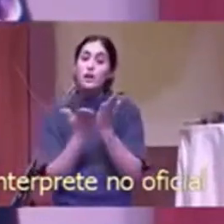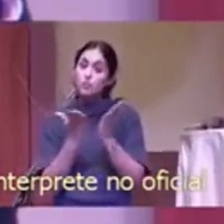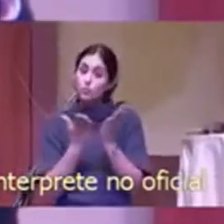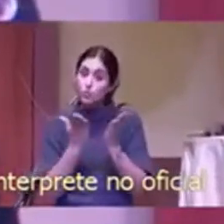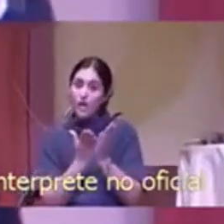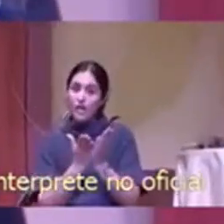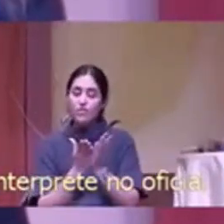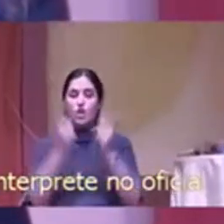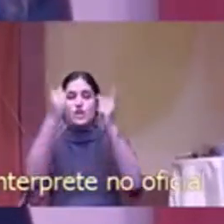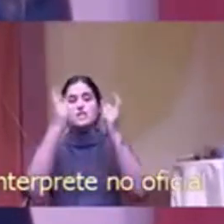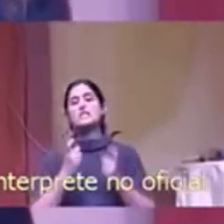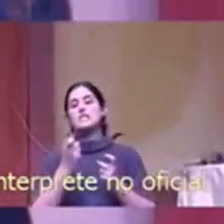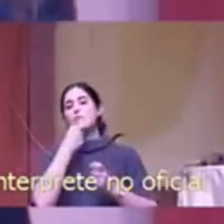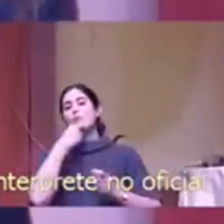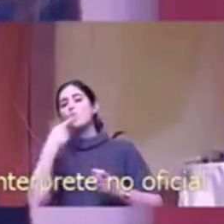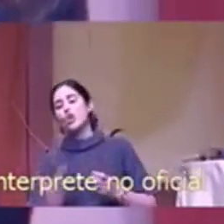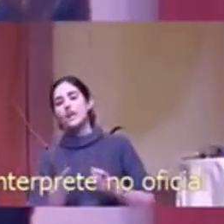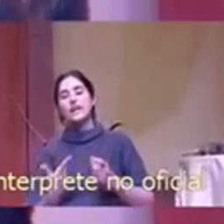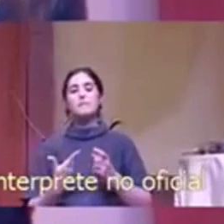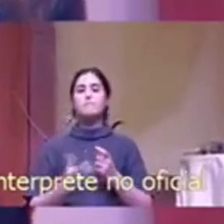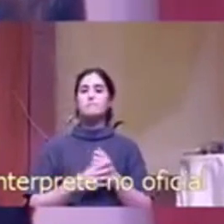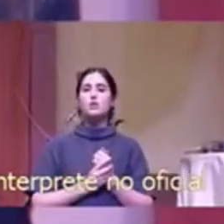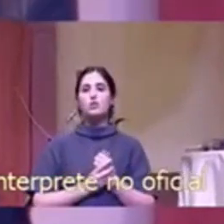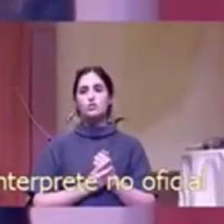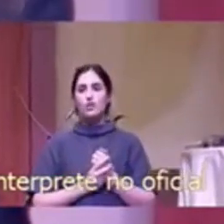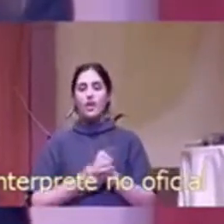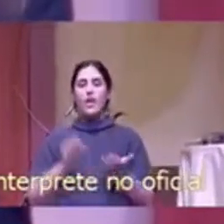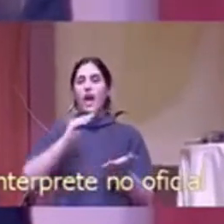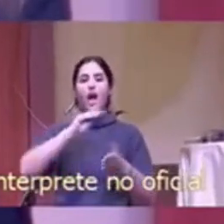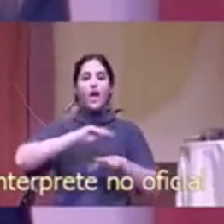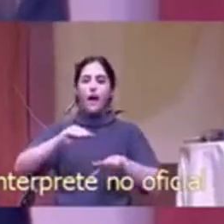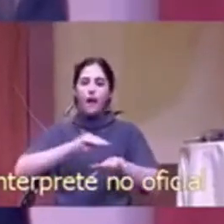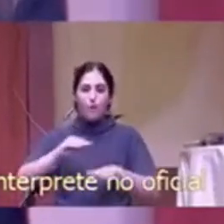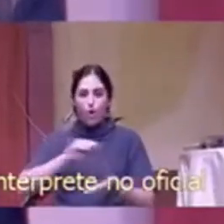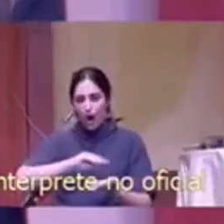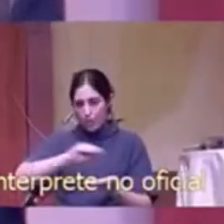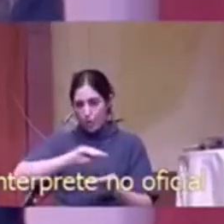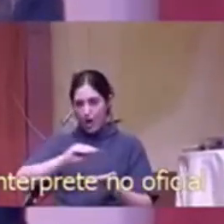necesitamos levantar un ejército de abogados cristianos inteligentes